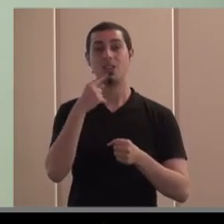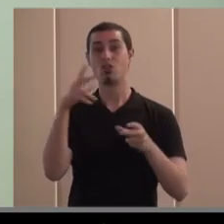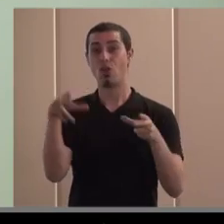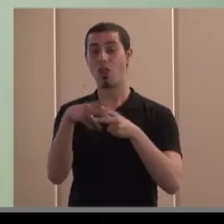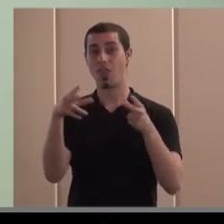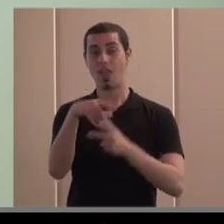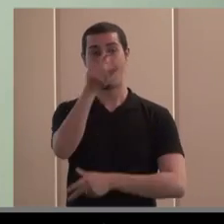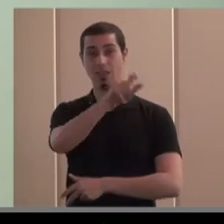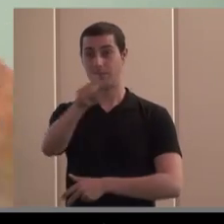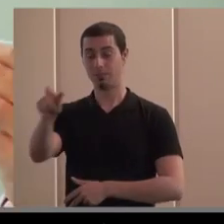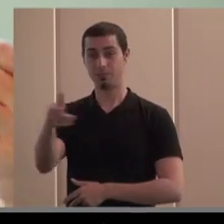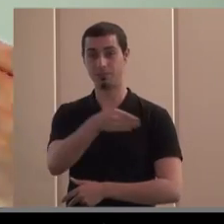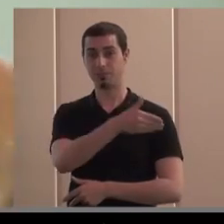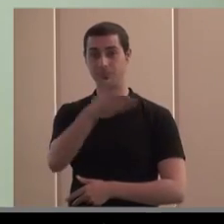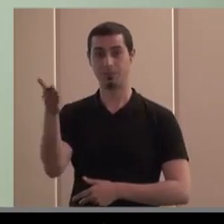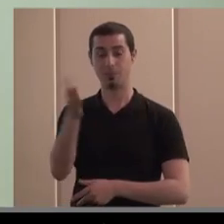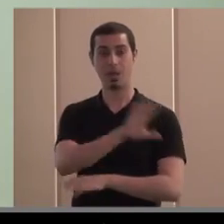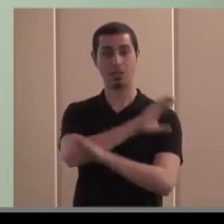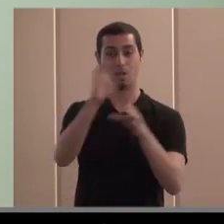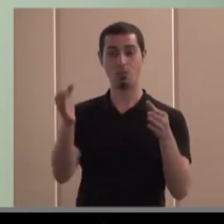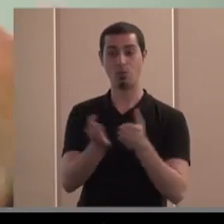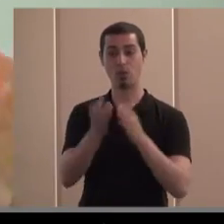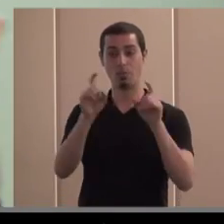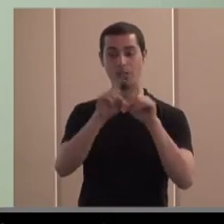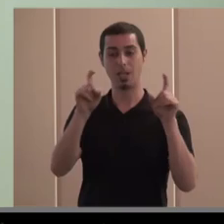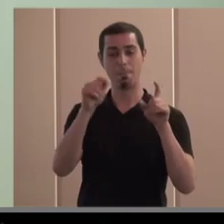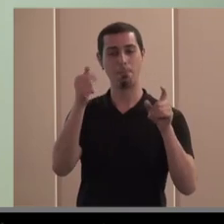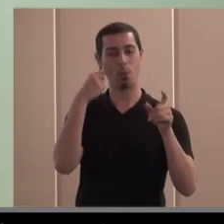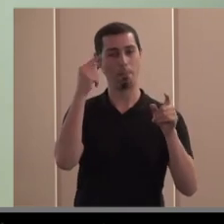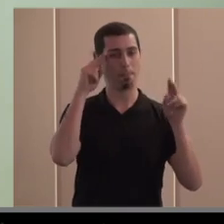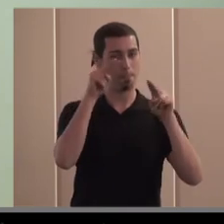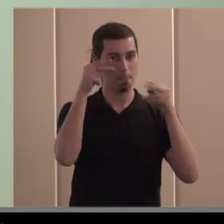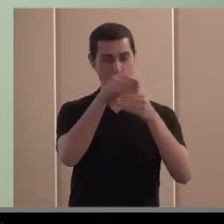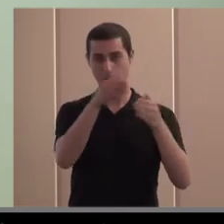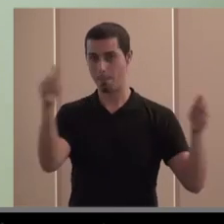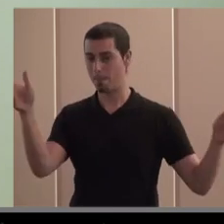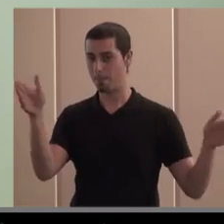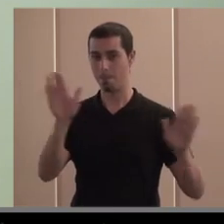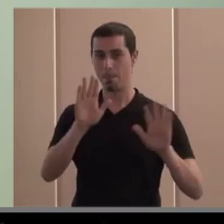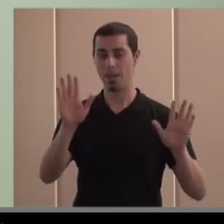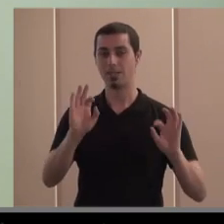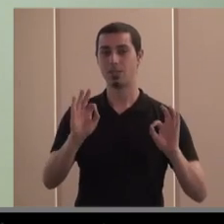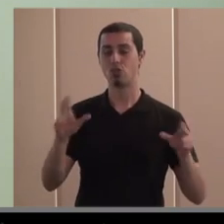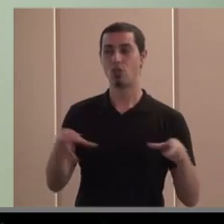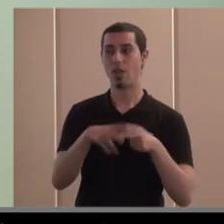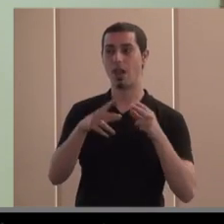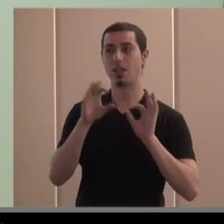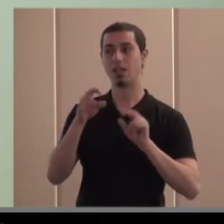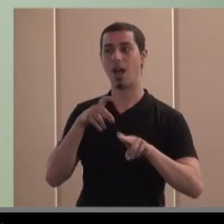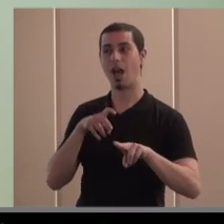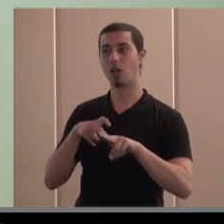o al al mundo empresarial más amplio que la sociedad por acciones